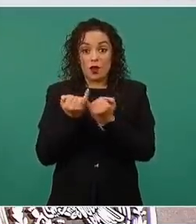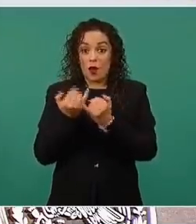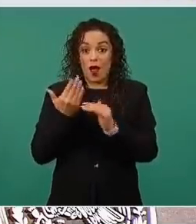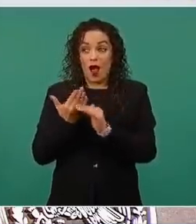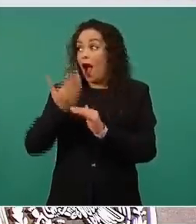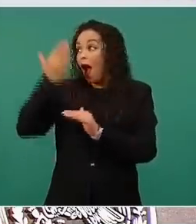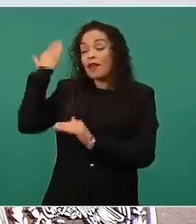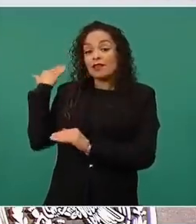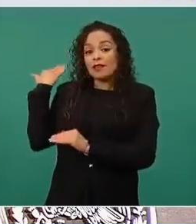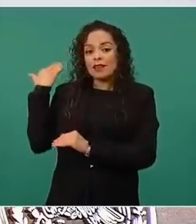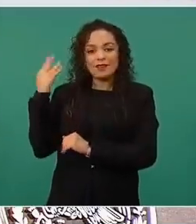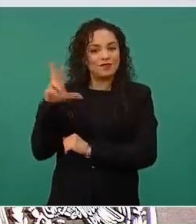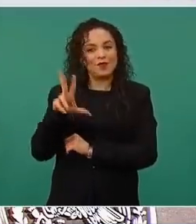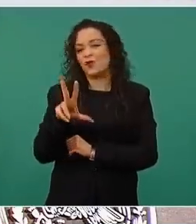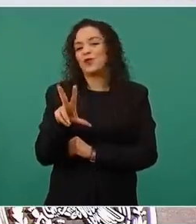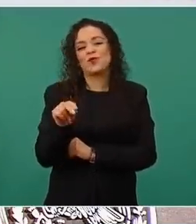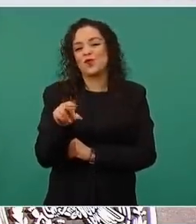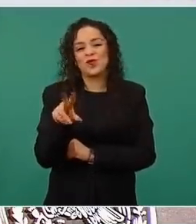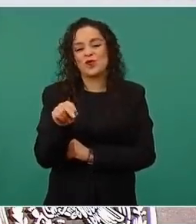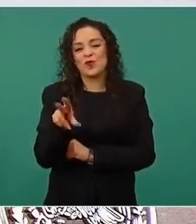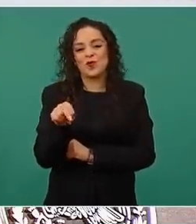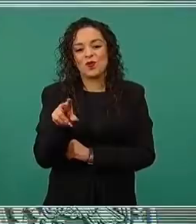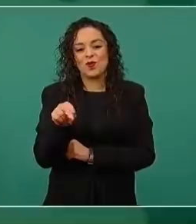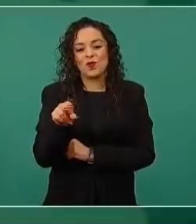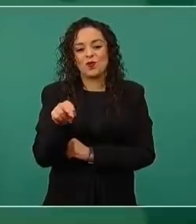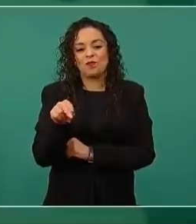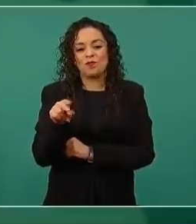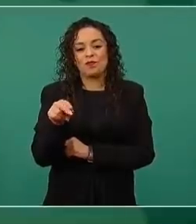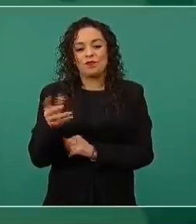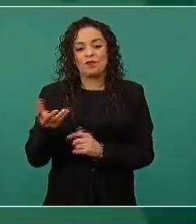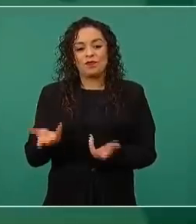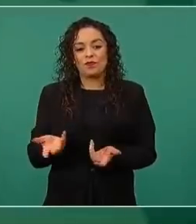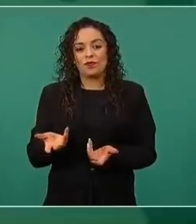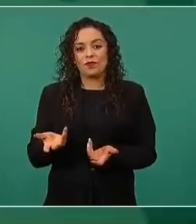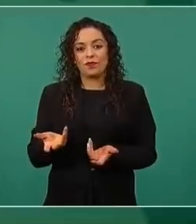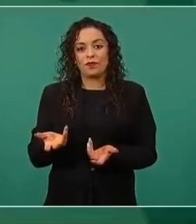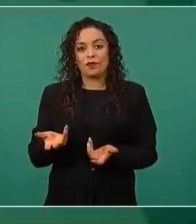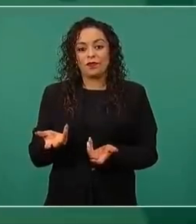del toma y daca. Ahora,